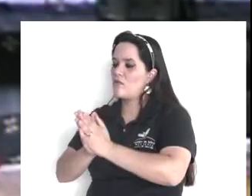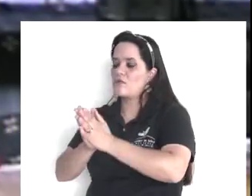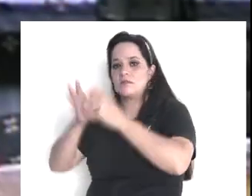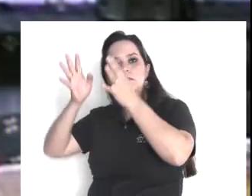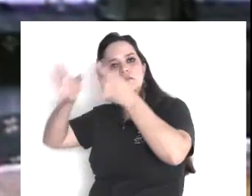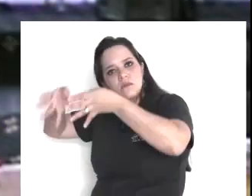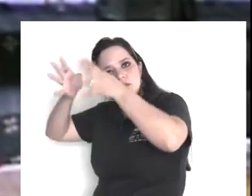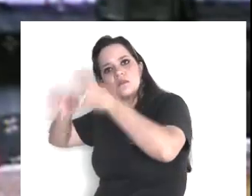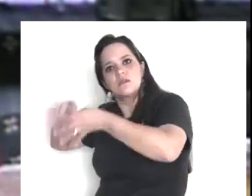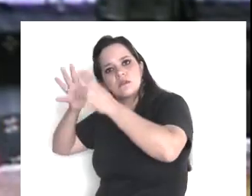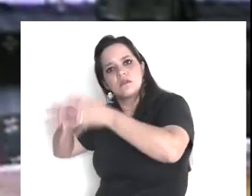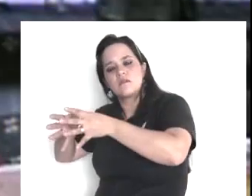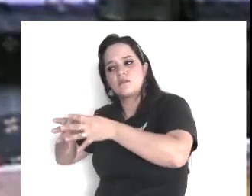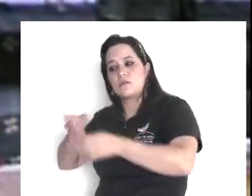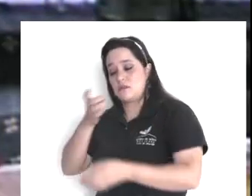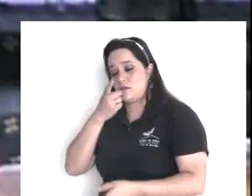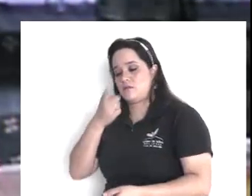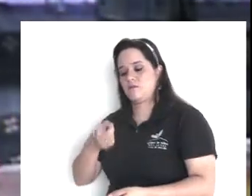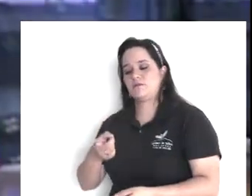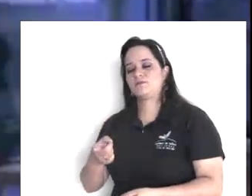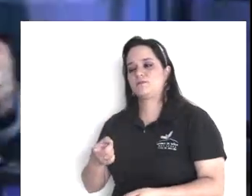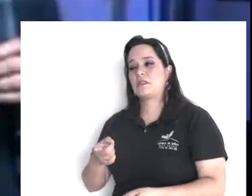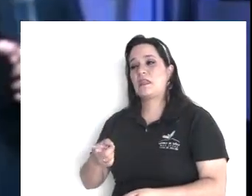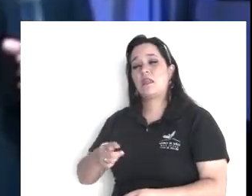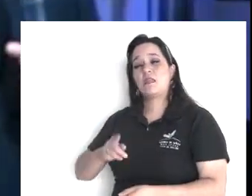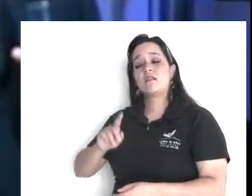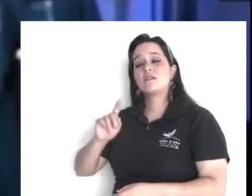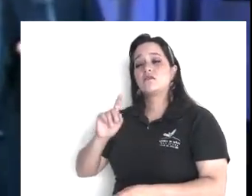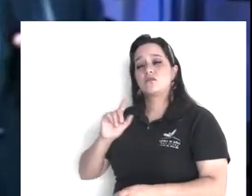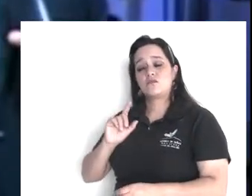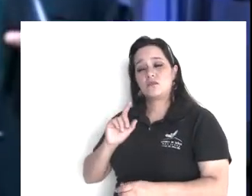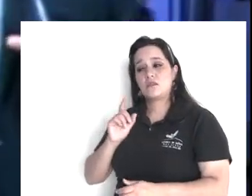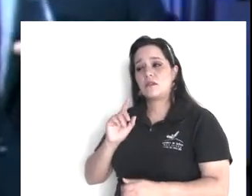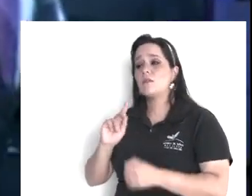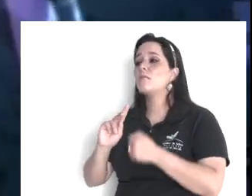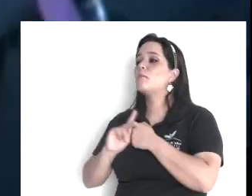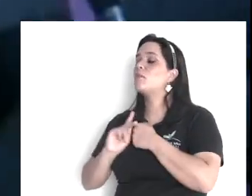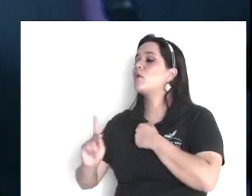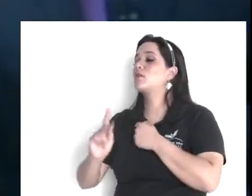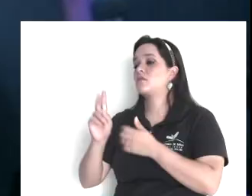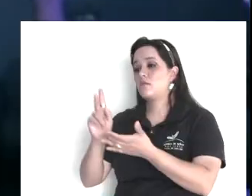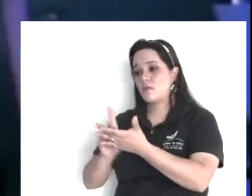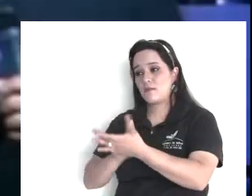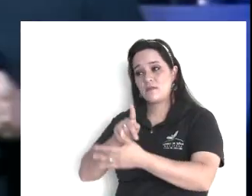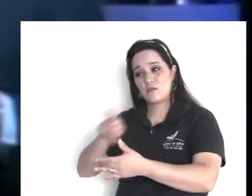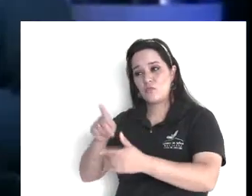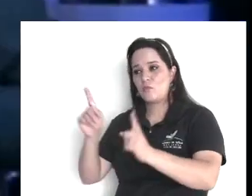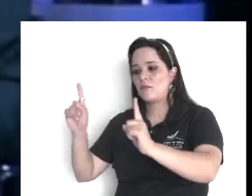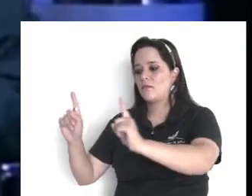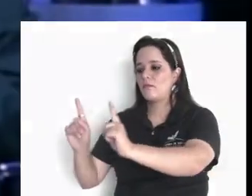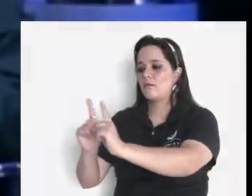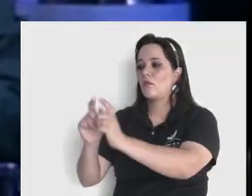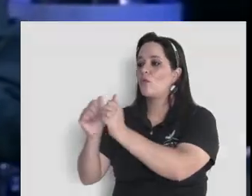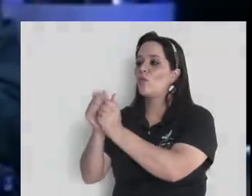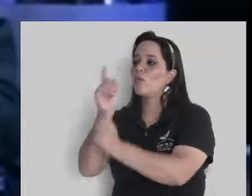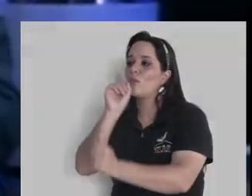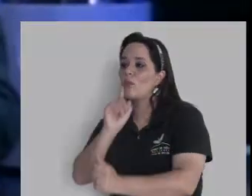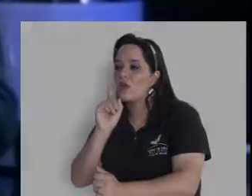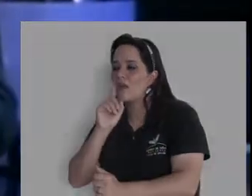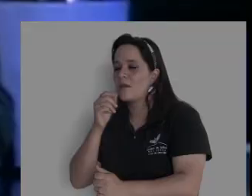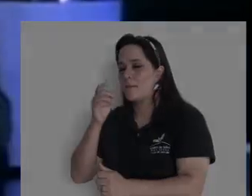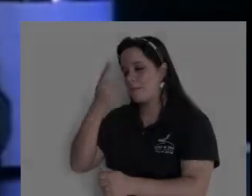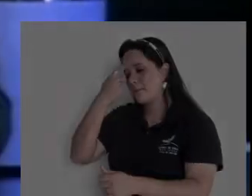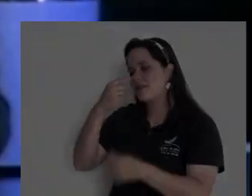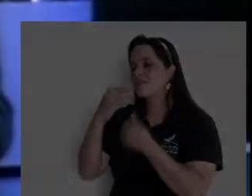y le dijimos, la próxima vez, que tú, te acercas a una mujer, y tú, quieras hacer tu labor, ahí de